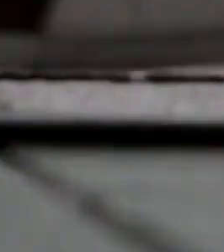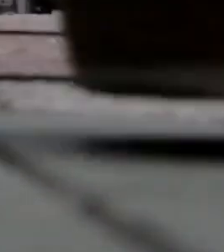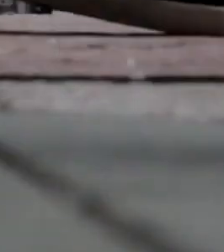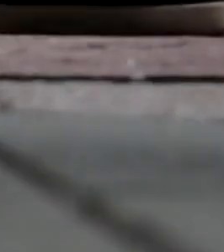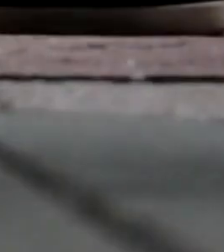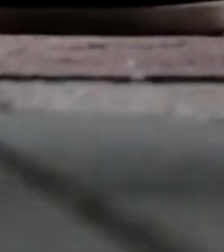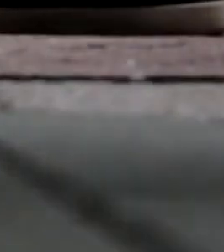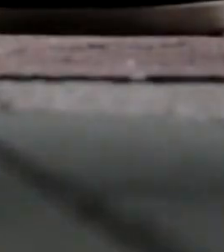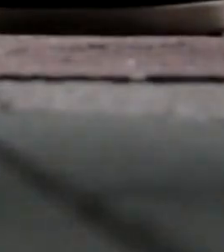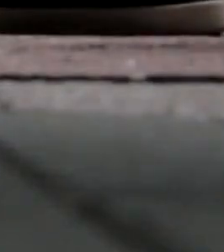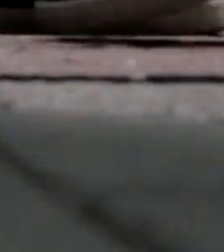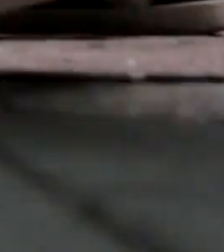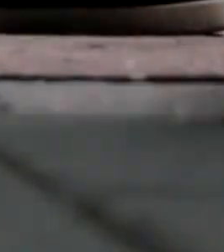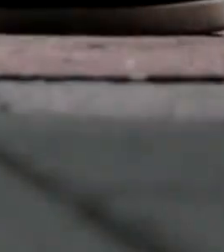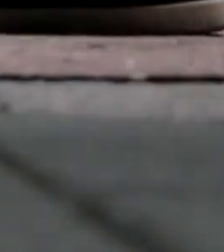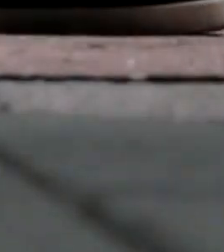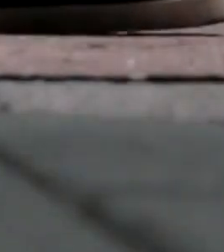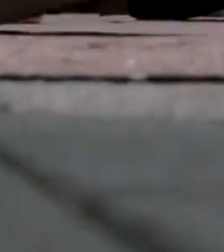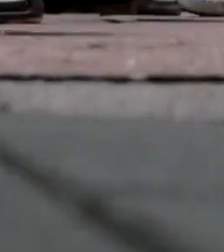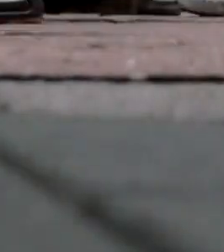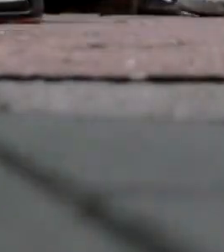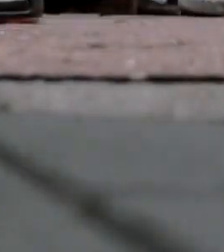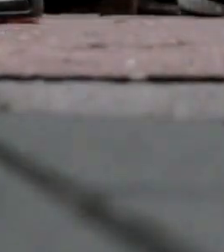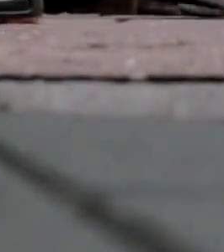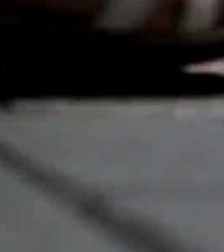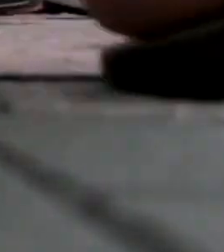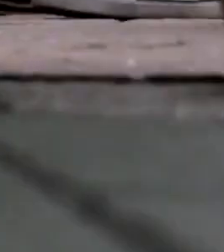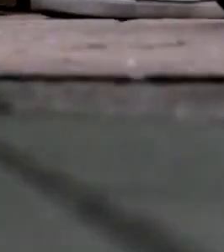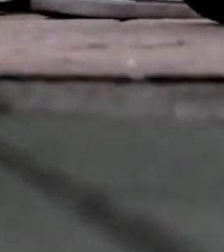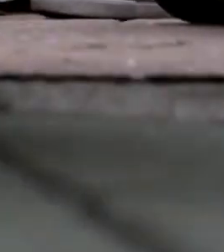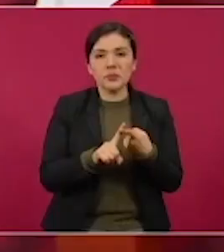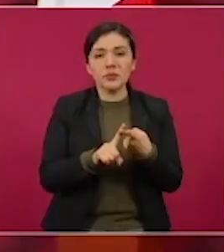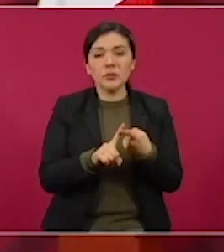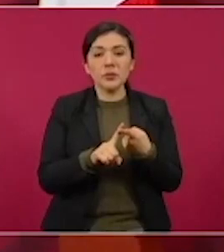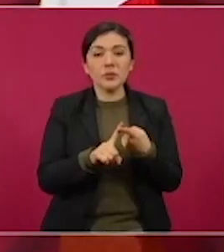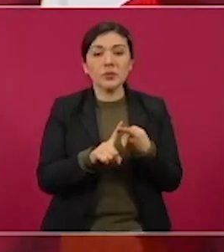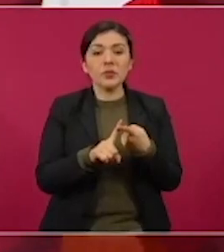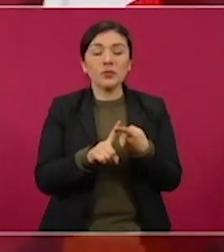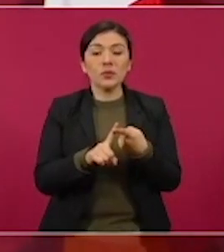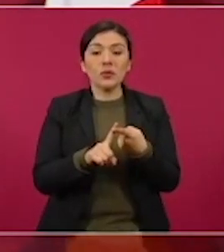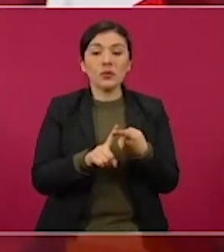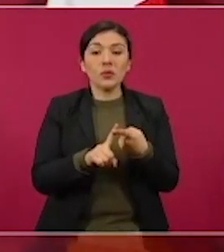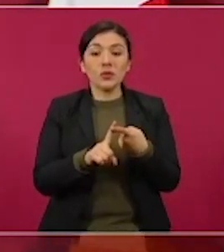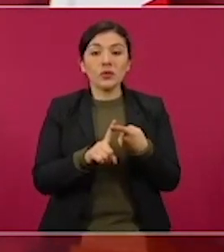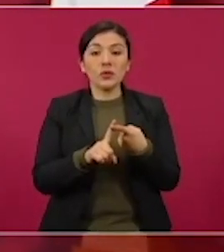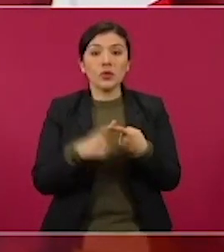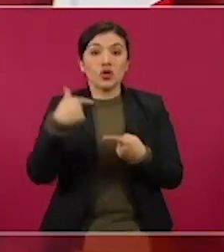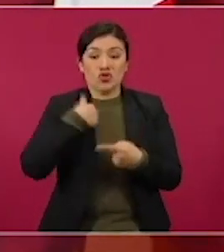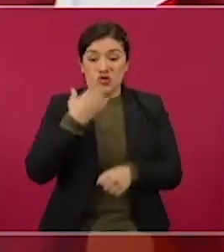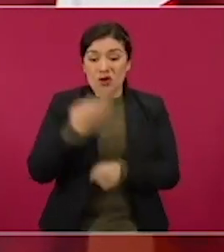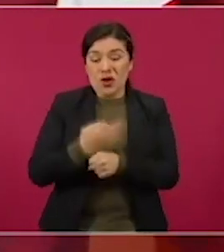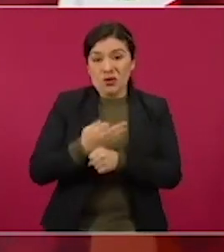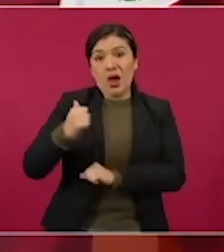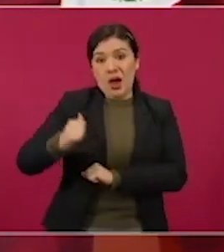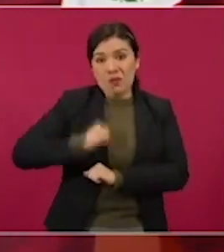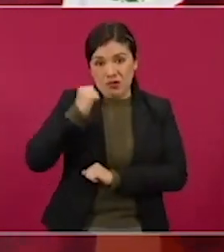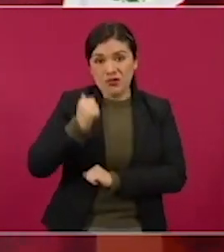hospitalización y no hay fallecimientos. Esto está aprobado. Yo quiero aprovechar